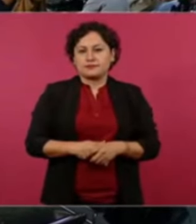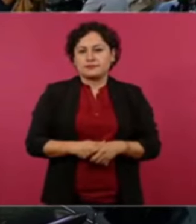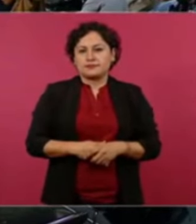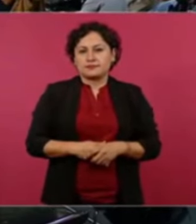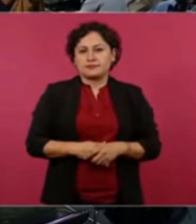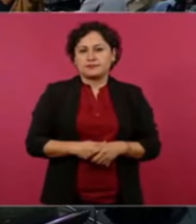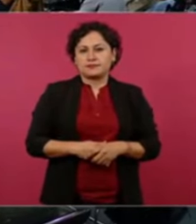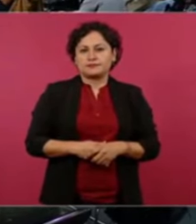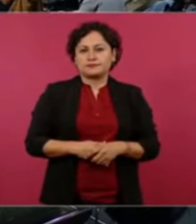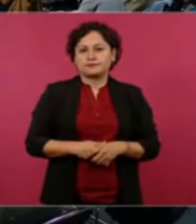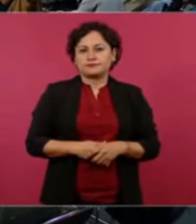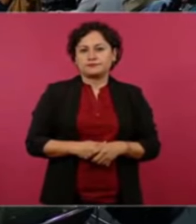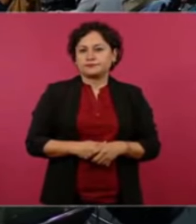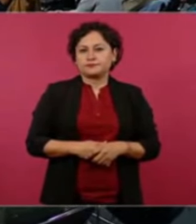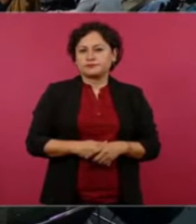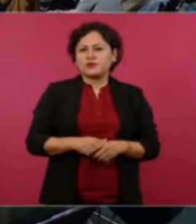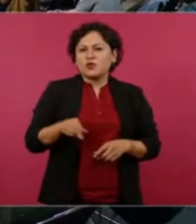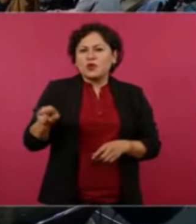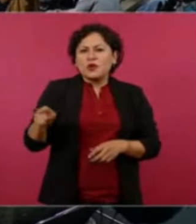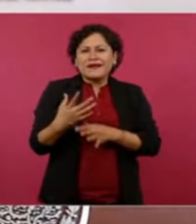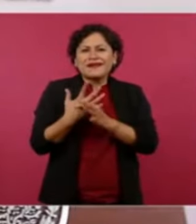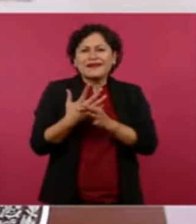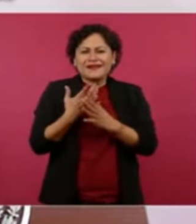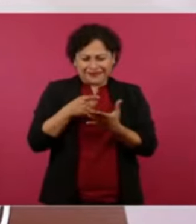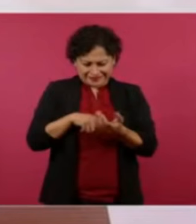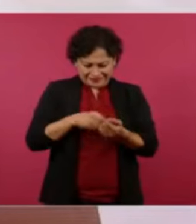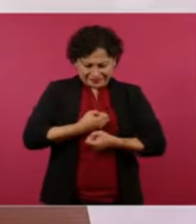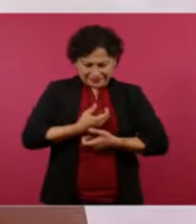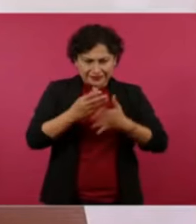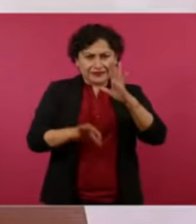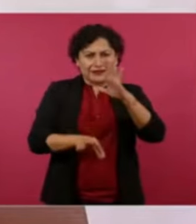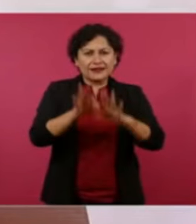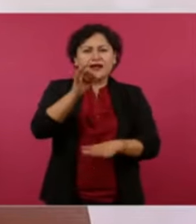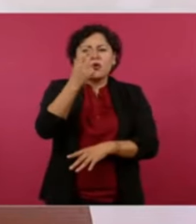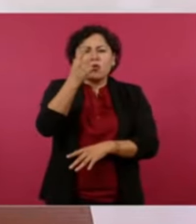no pero es una definición sobre